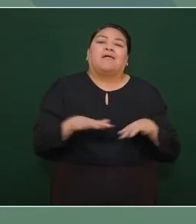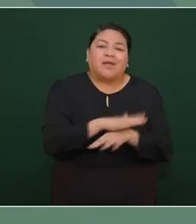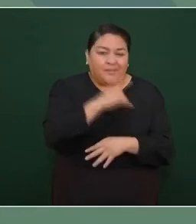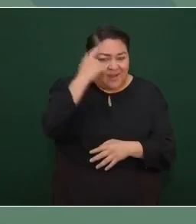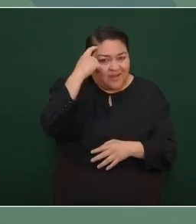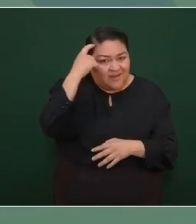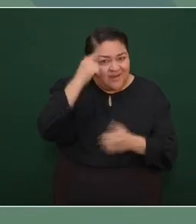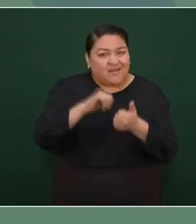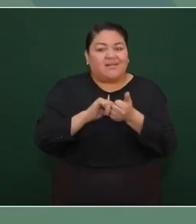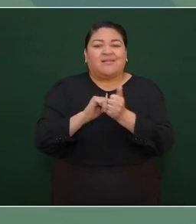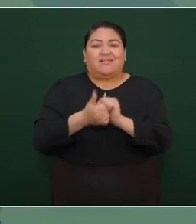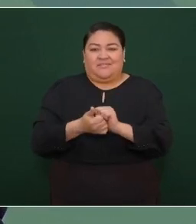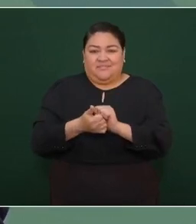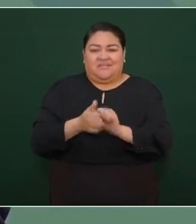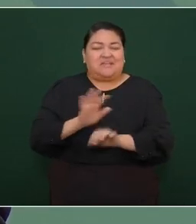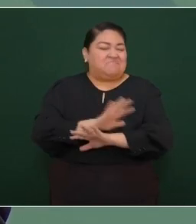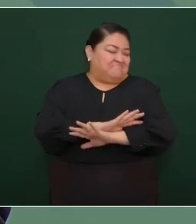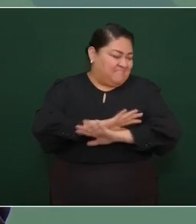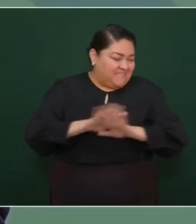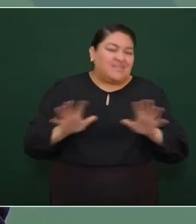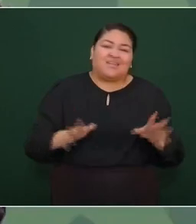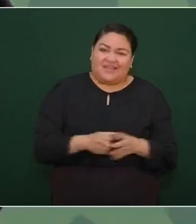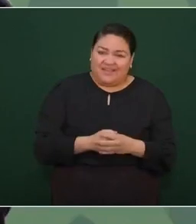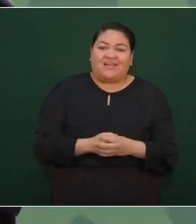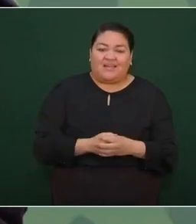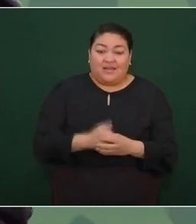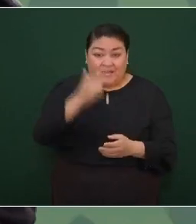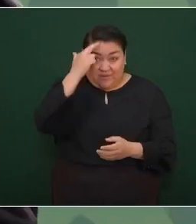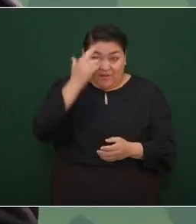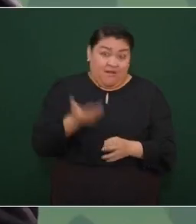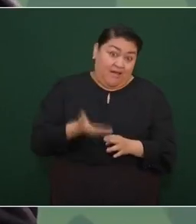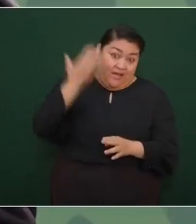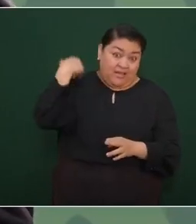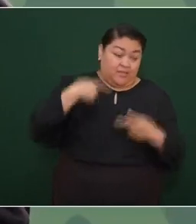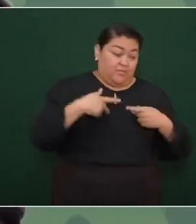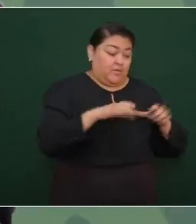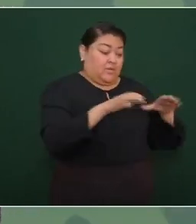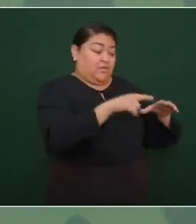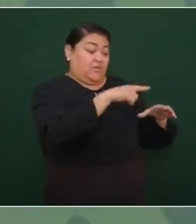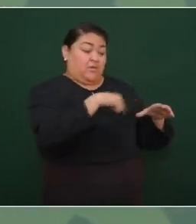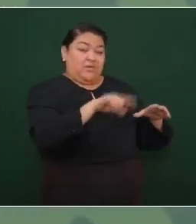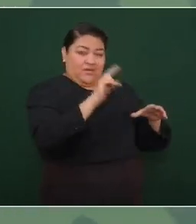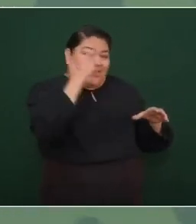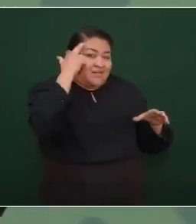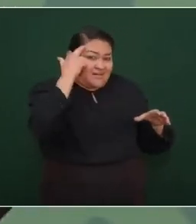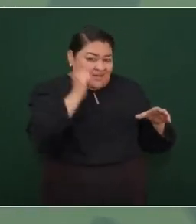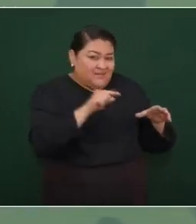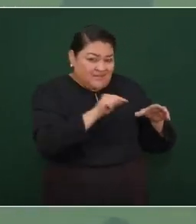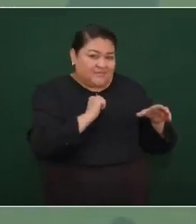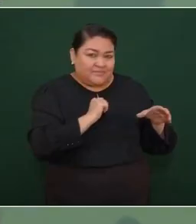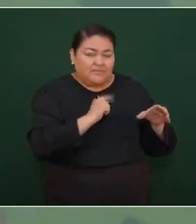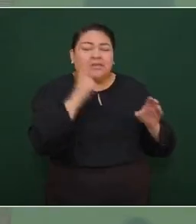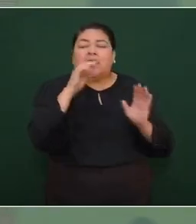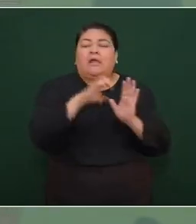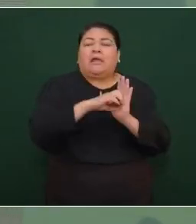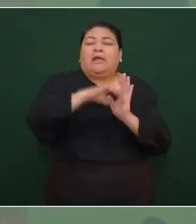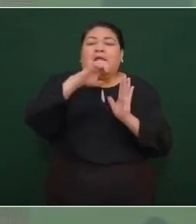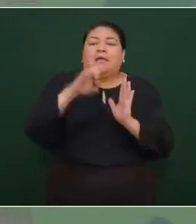y hay muchos ejemplos los conservadores ponía yo casos